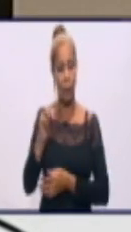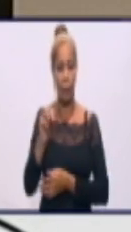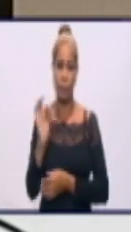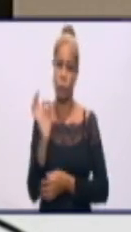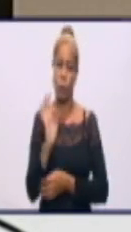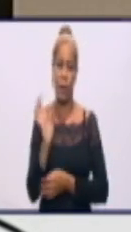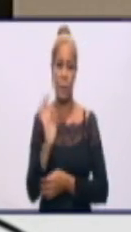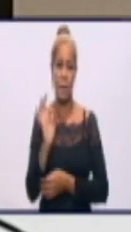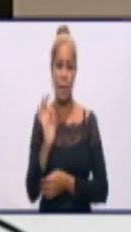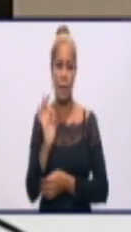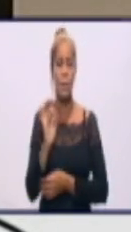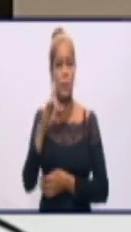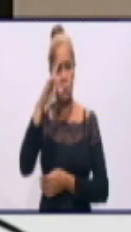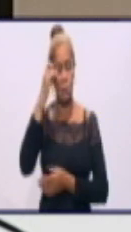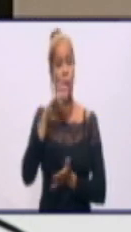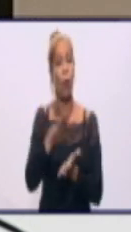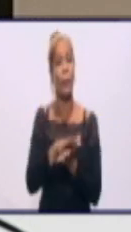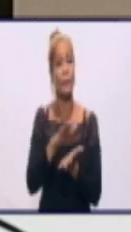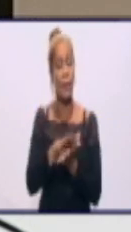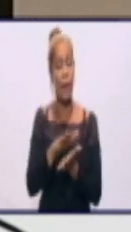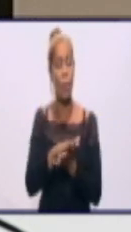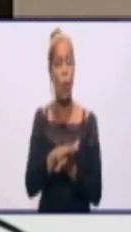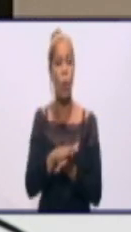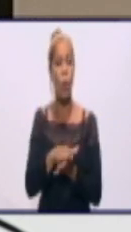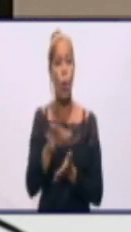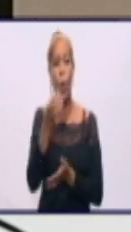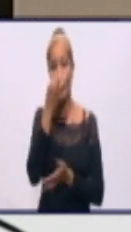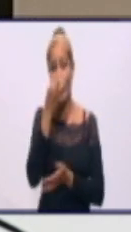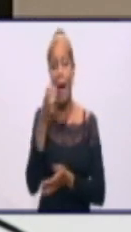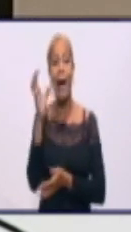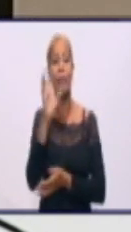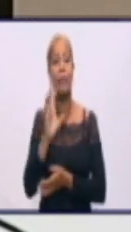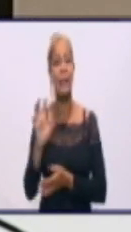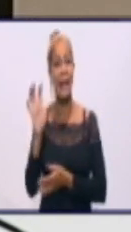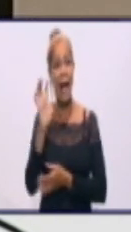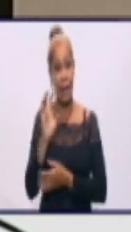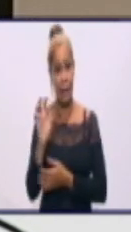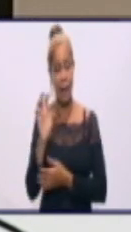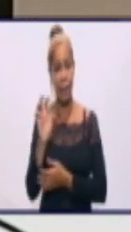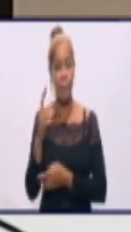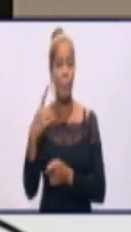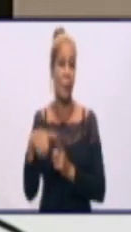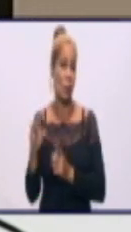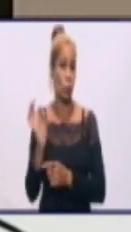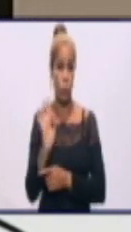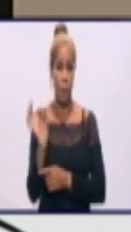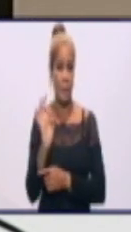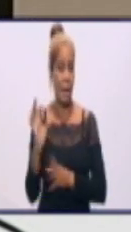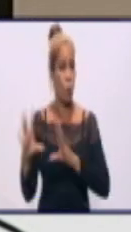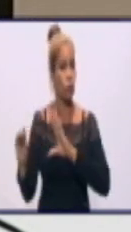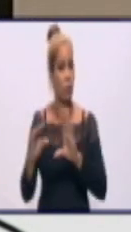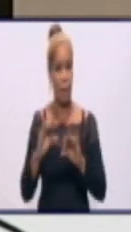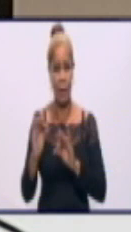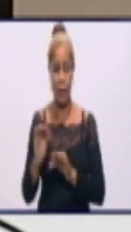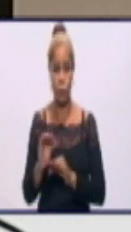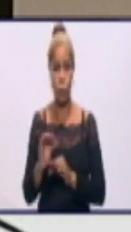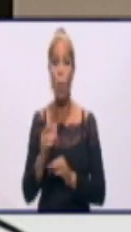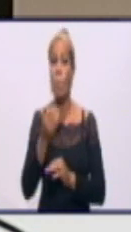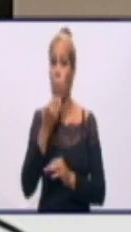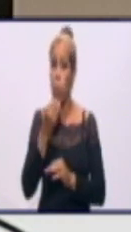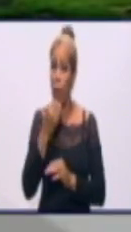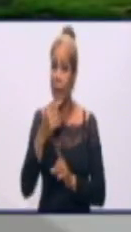C-14 que es la común la que se inició. Hasta el momento no se ha aislado, lo que no significa que no esté circulando. Claro.